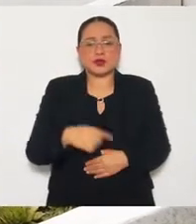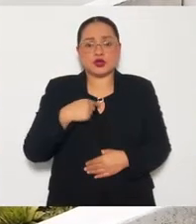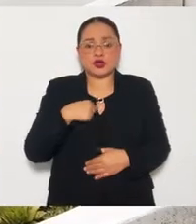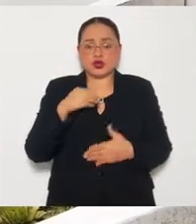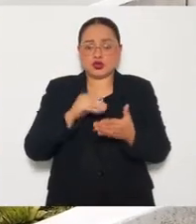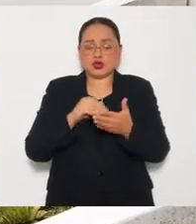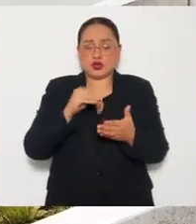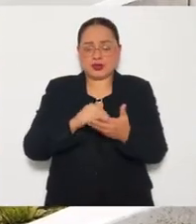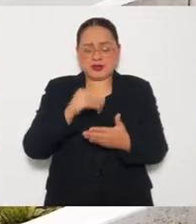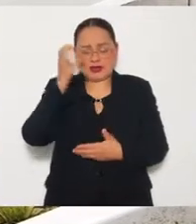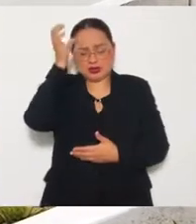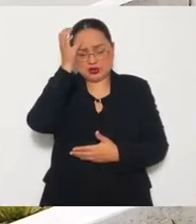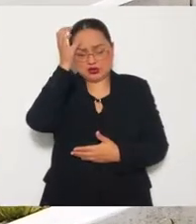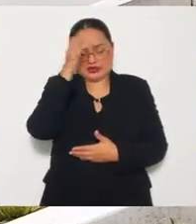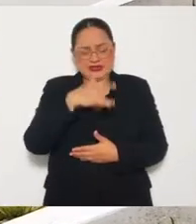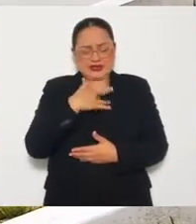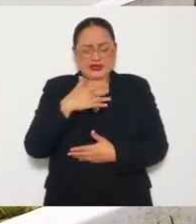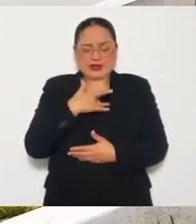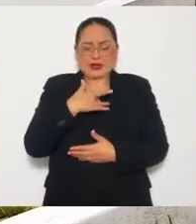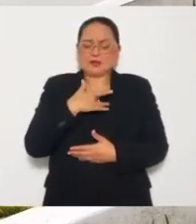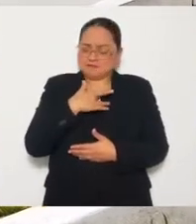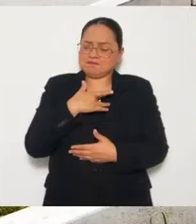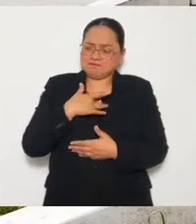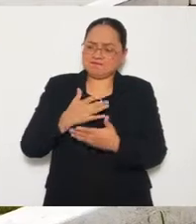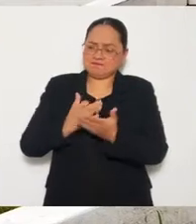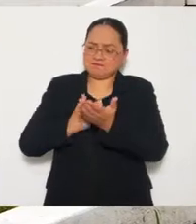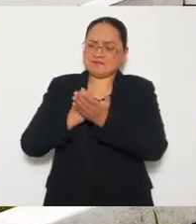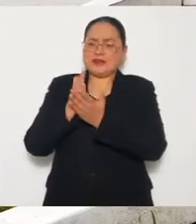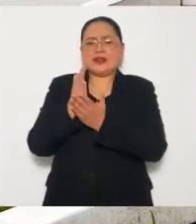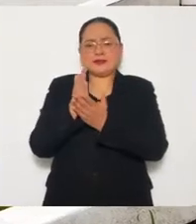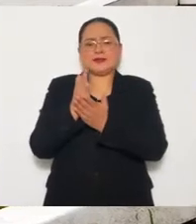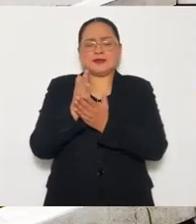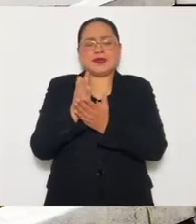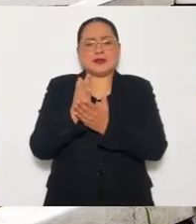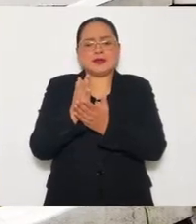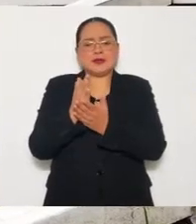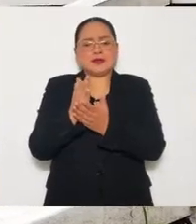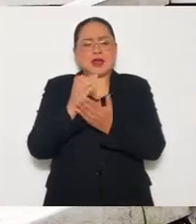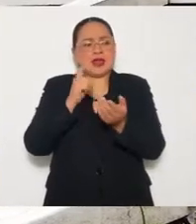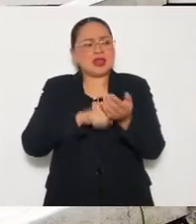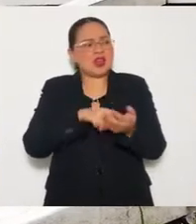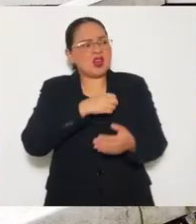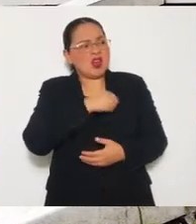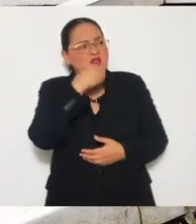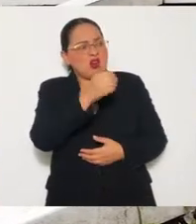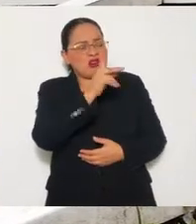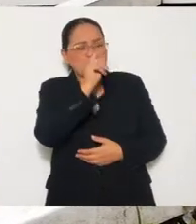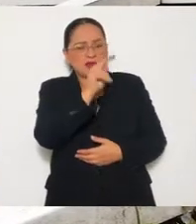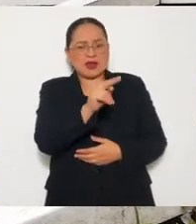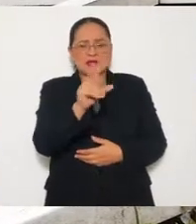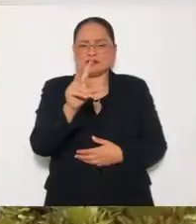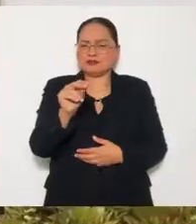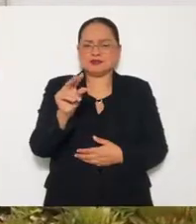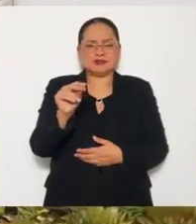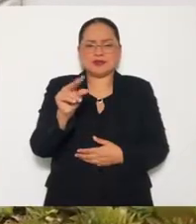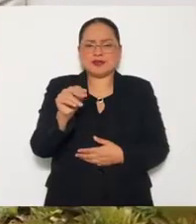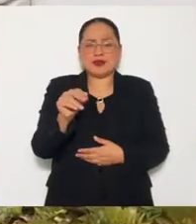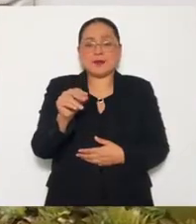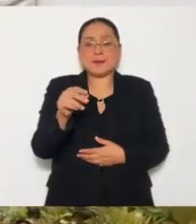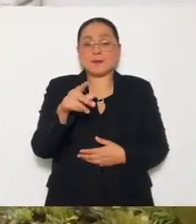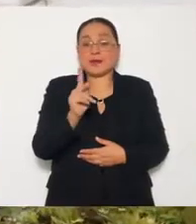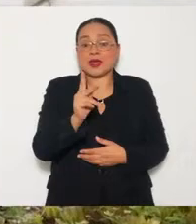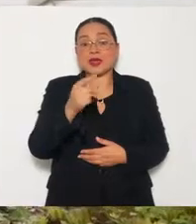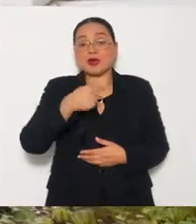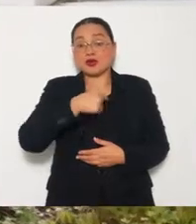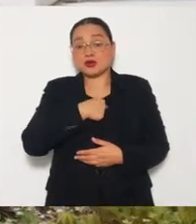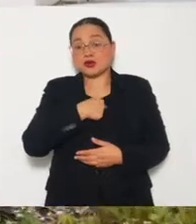Bueno, yo sigo a mis convicciones. Yo sigo lo que yo creo y lo que yo pienso. No le tengo mala entraña a los panistas. Y